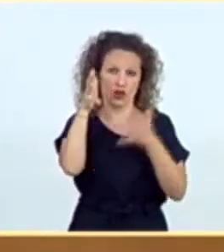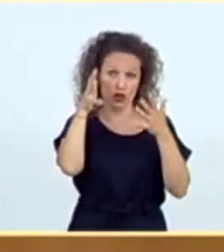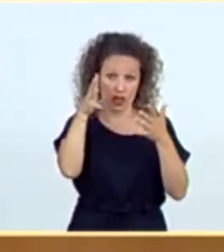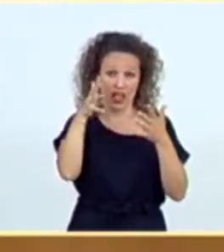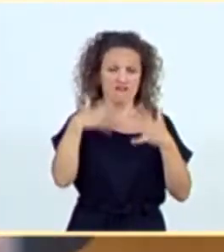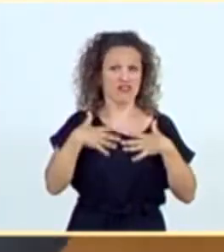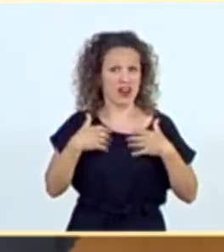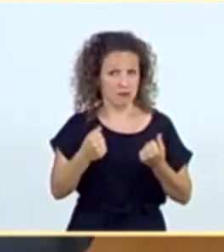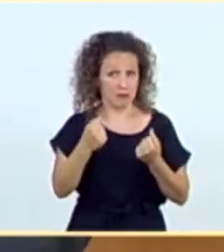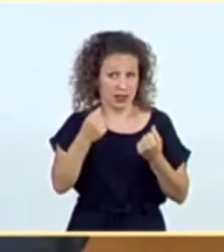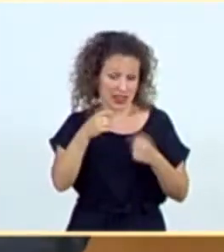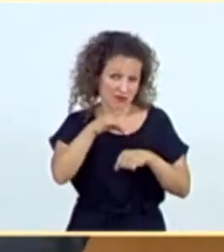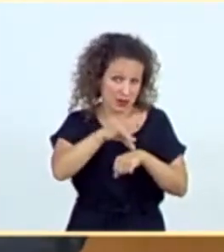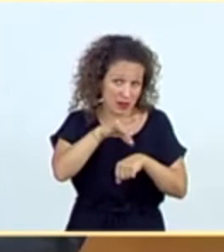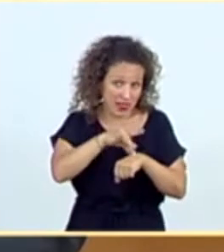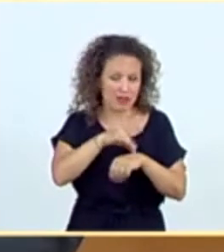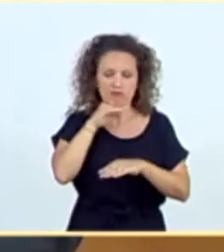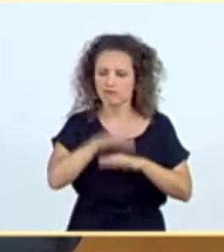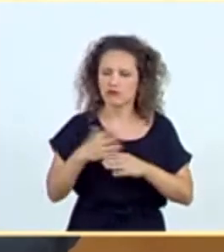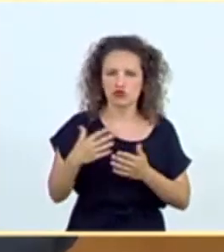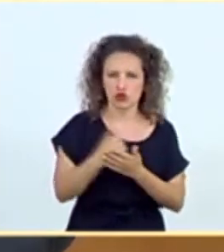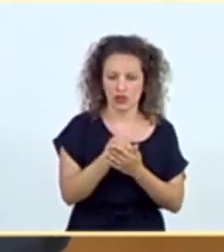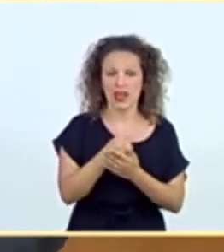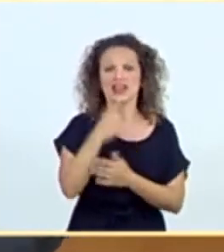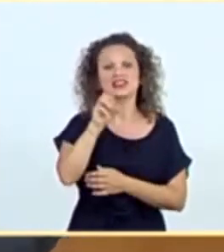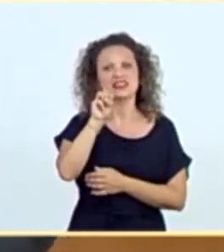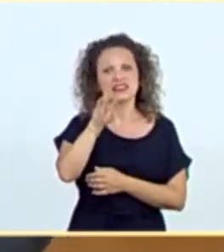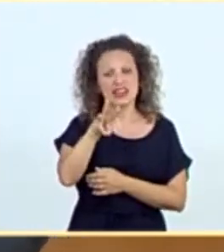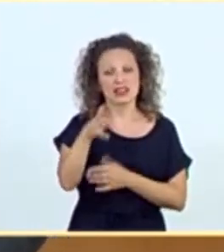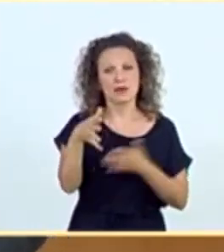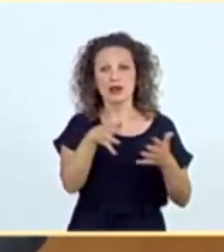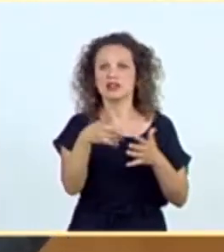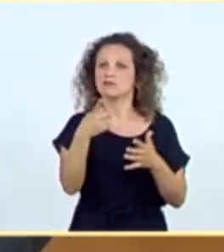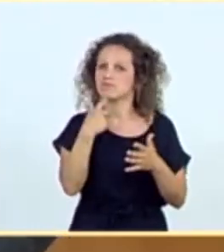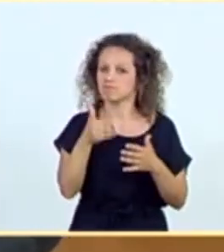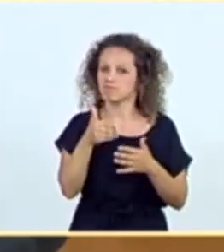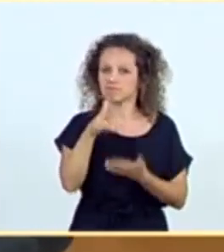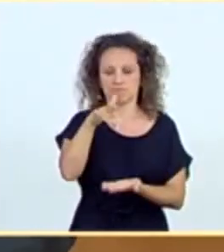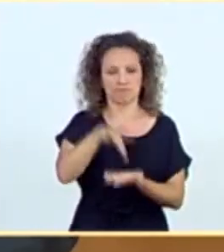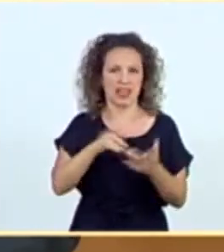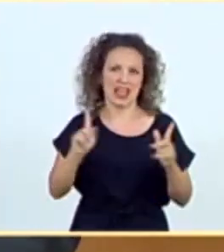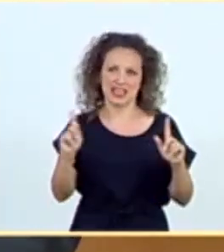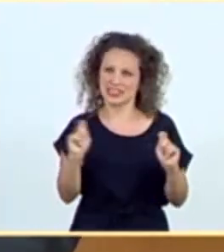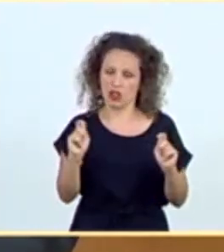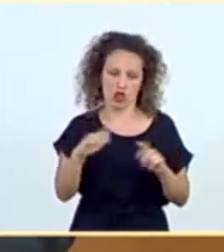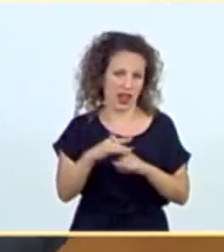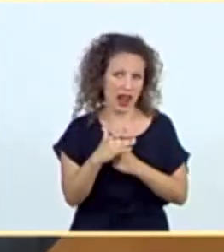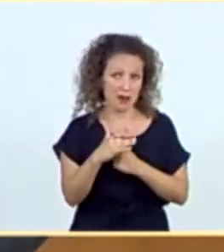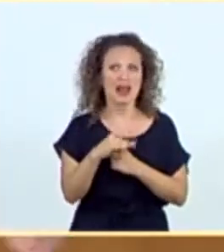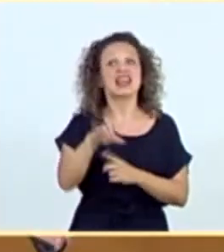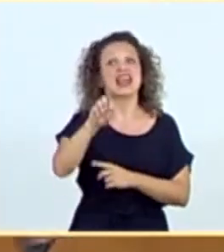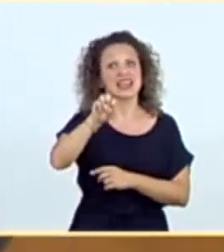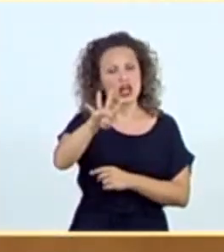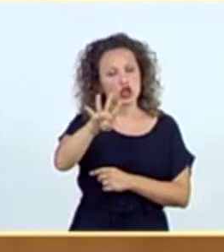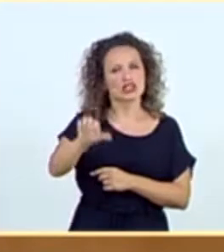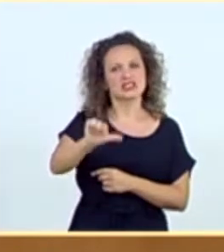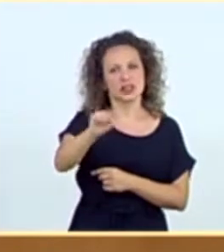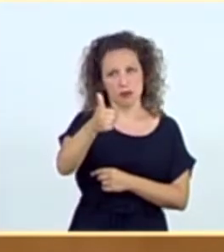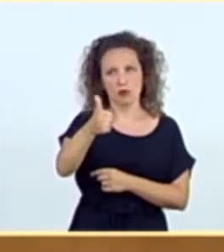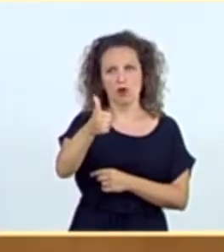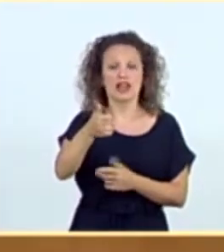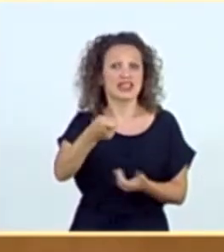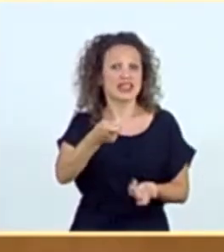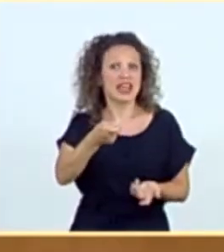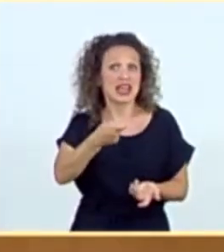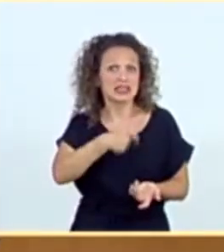país. El 13 el presidente del Gobierno anunció que adoptaríamos el decreto de estado de alarma y el 14 se aprobó y entró en vigor esa misma noche. España actuó